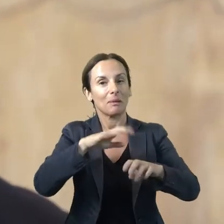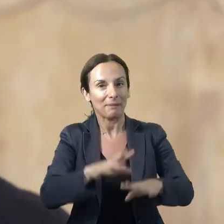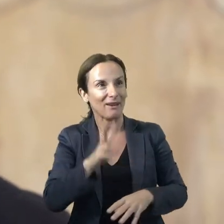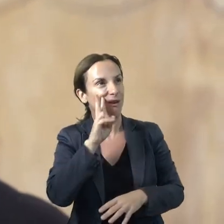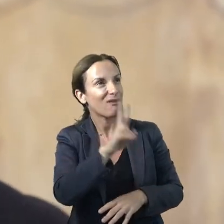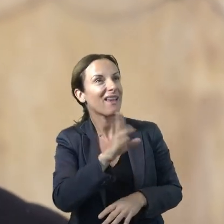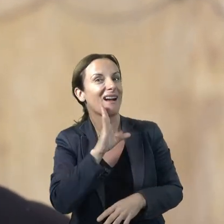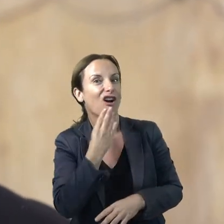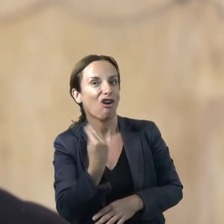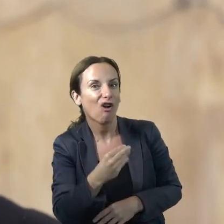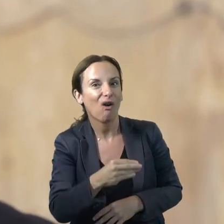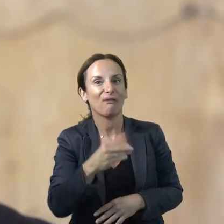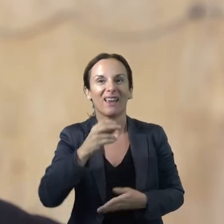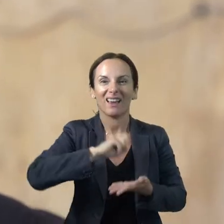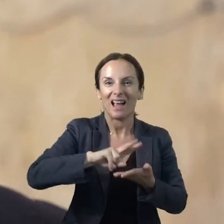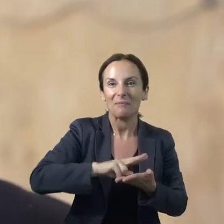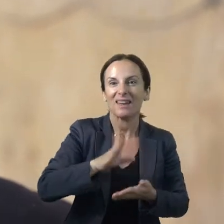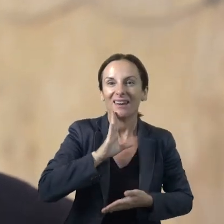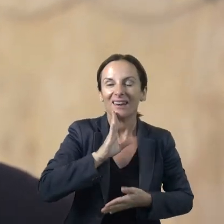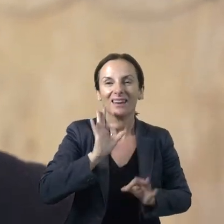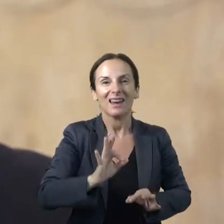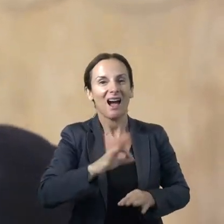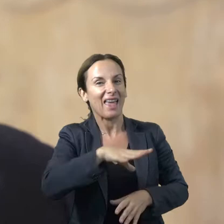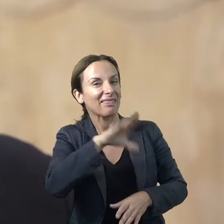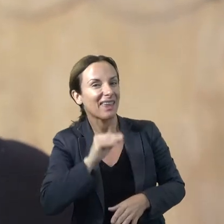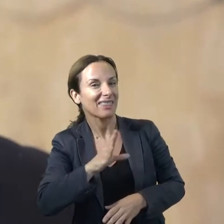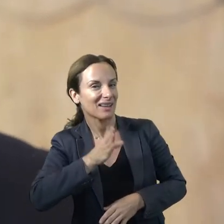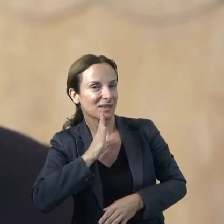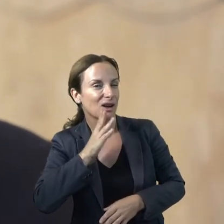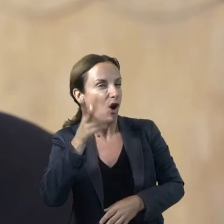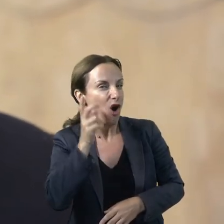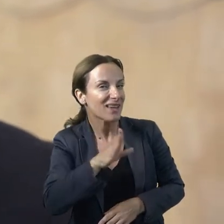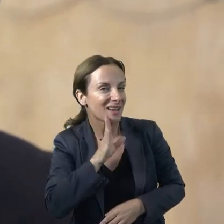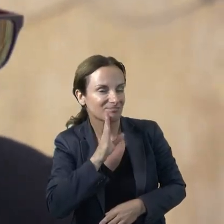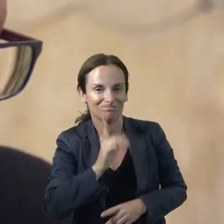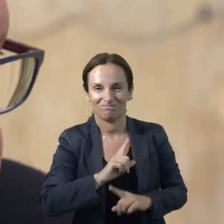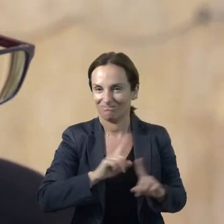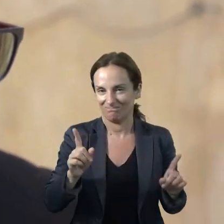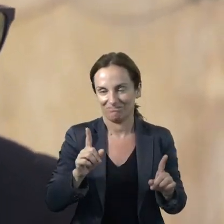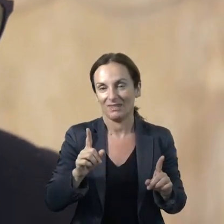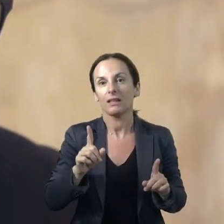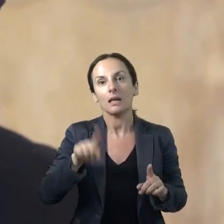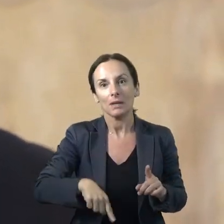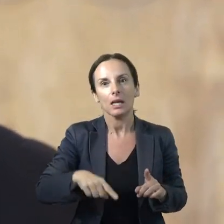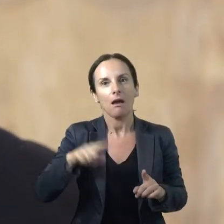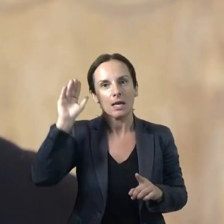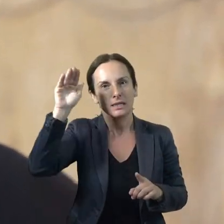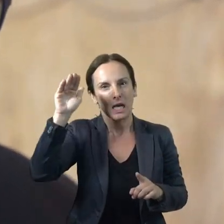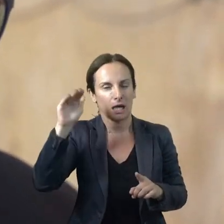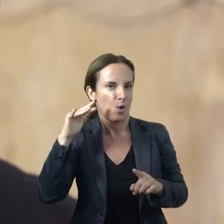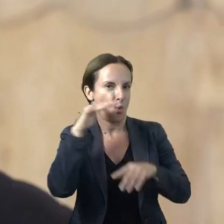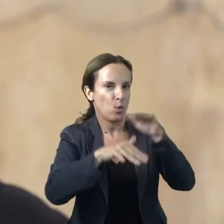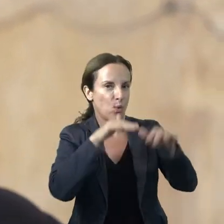museo, pero ellos ya no ven igual, ni oyen igual, ni caminan igual, ni a veces entienden igual. Y además van muchos extranjeros, que también tienen